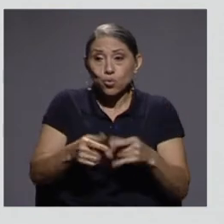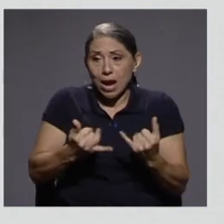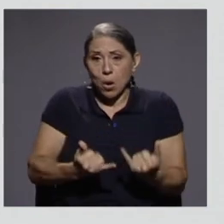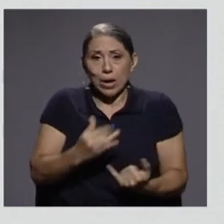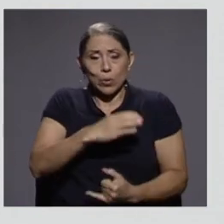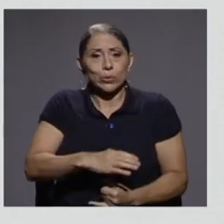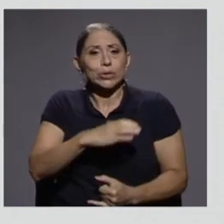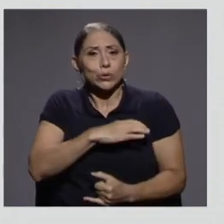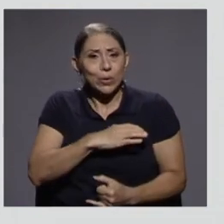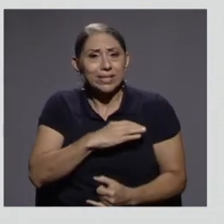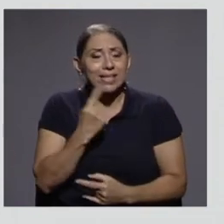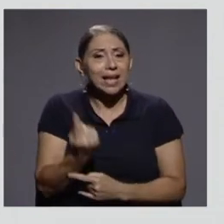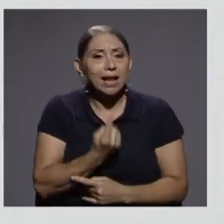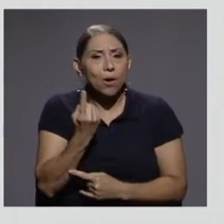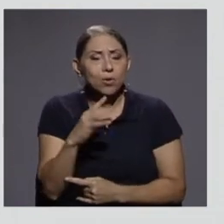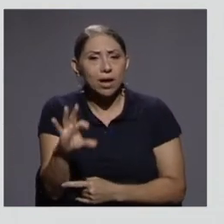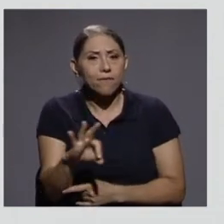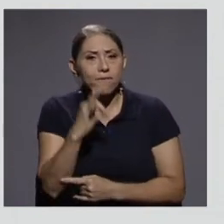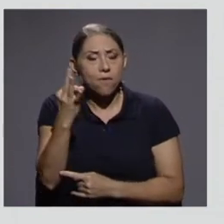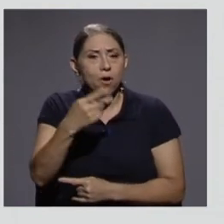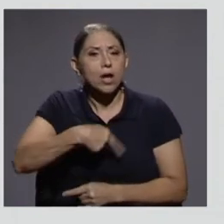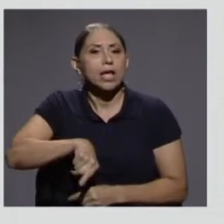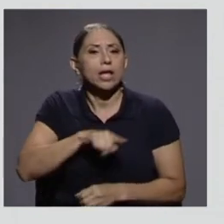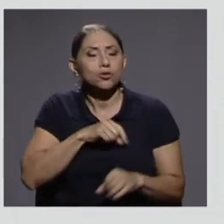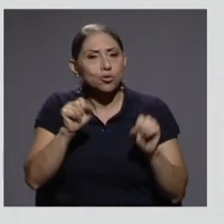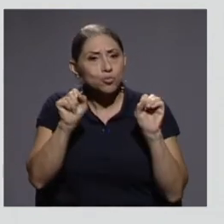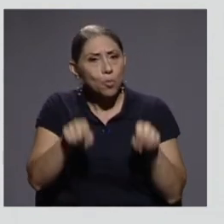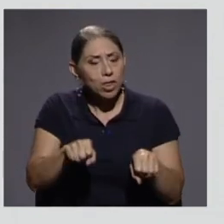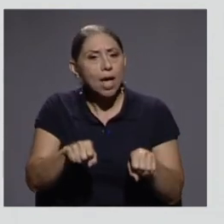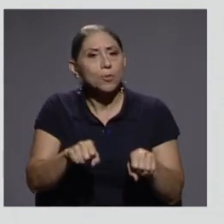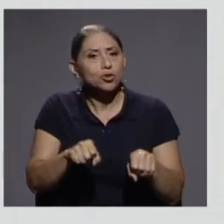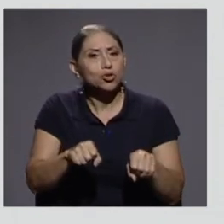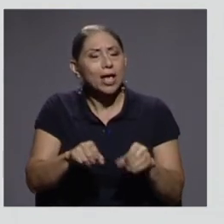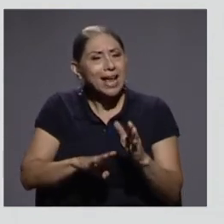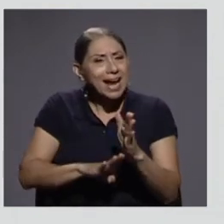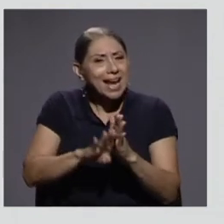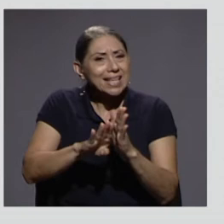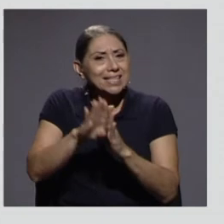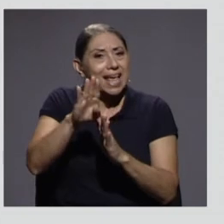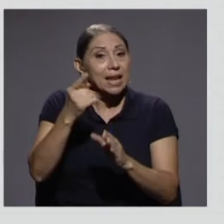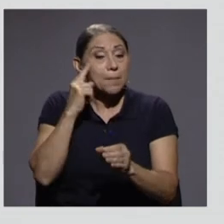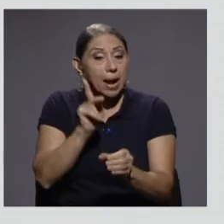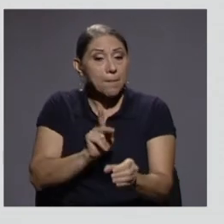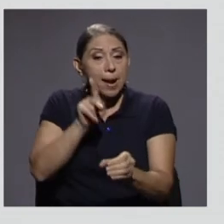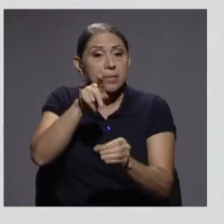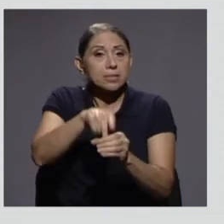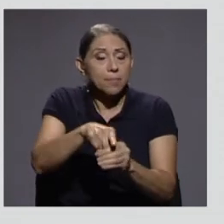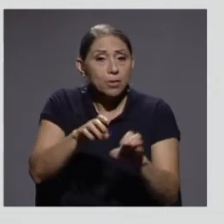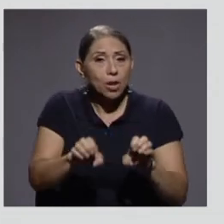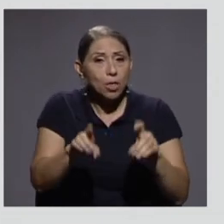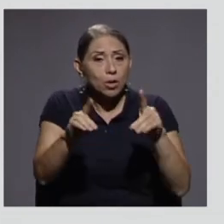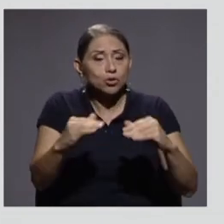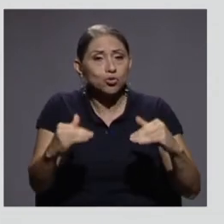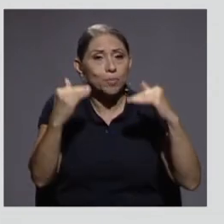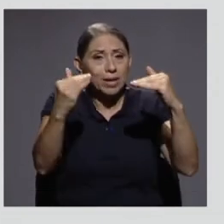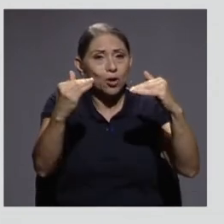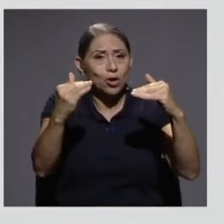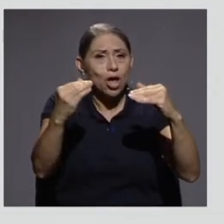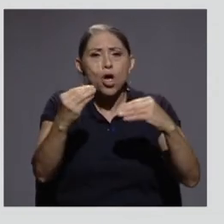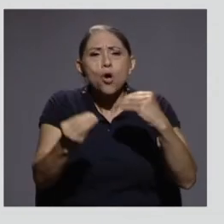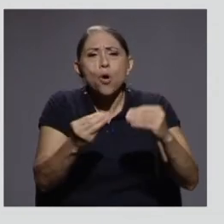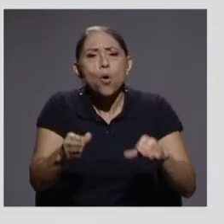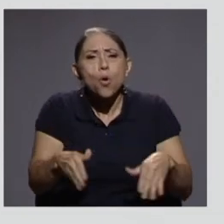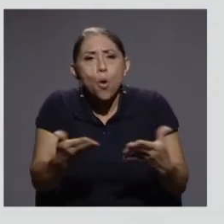podríamos crecer en participación en la educación superior sería incluyendo cada vez más